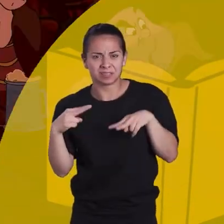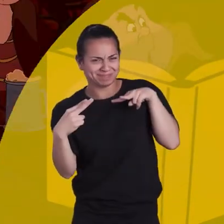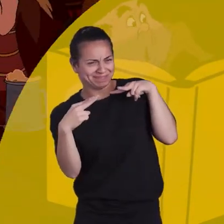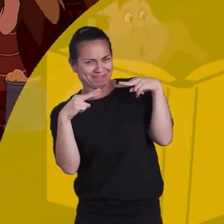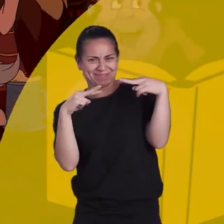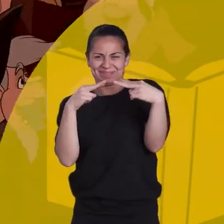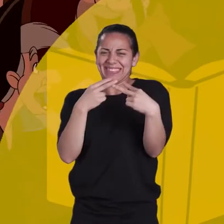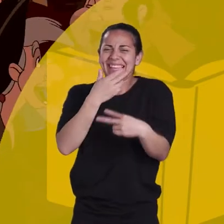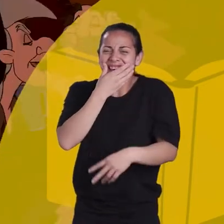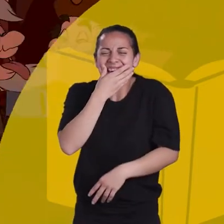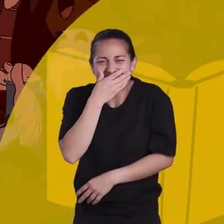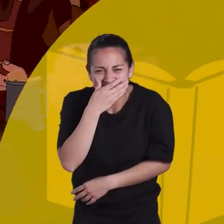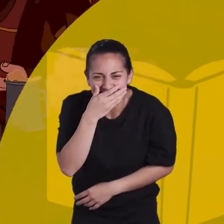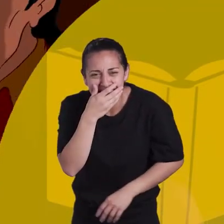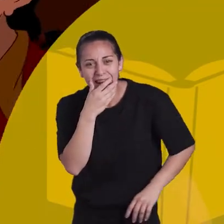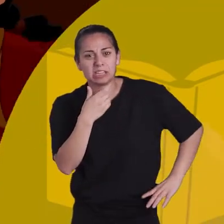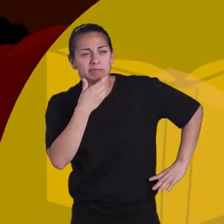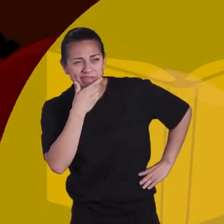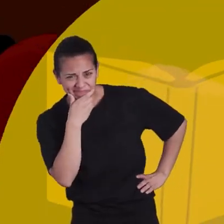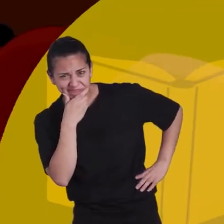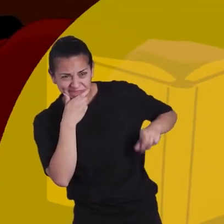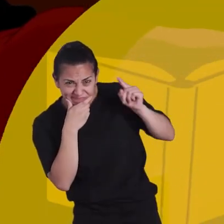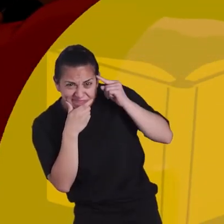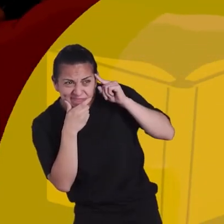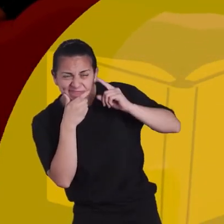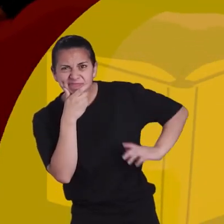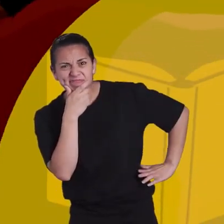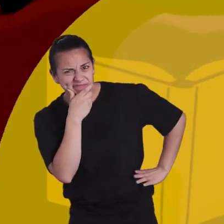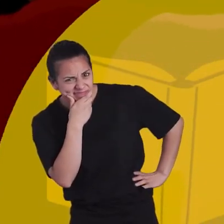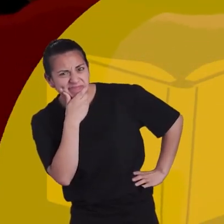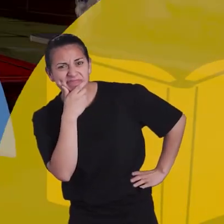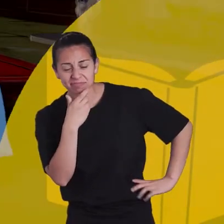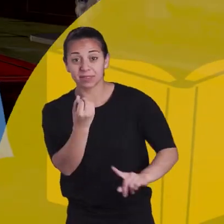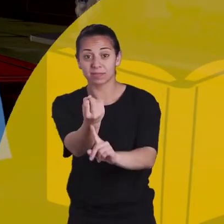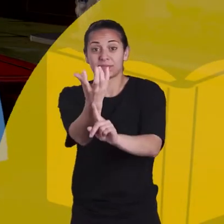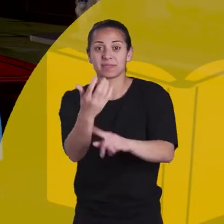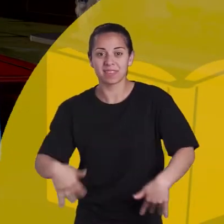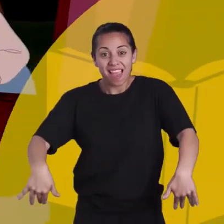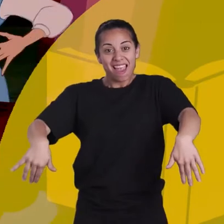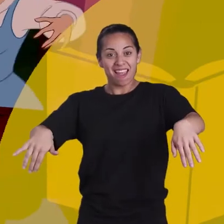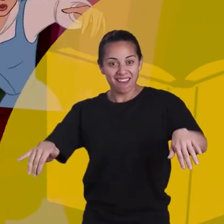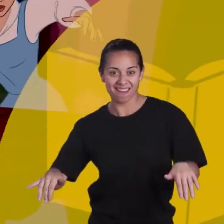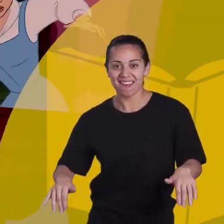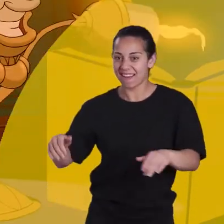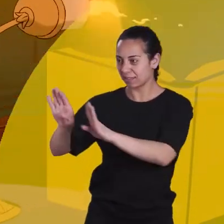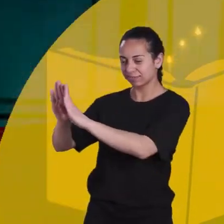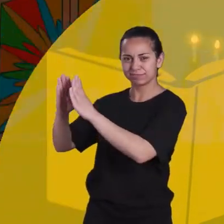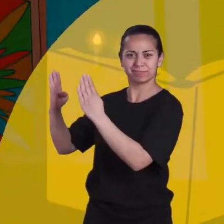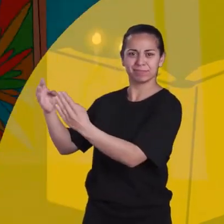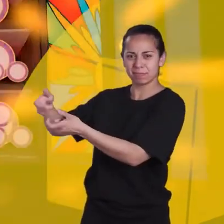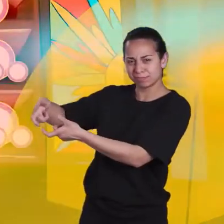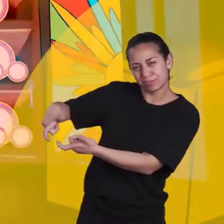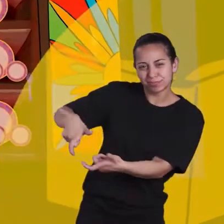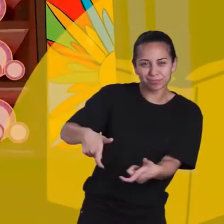hija de la bestia, pero se burlan de él creyéndolo loco. Es un viejo loco. ¡Más! La primera noche en el castillo,